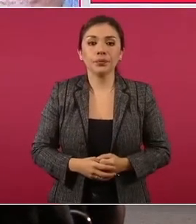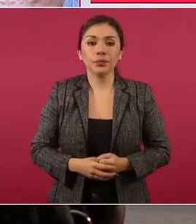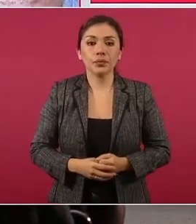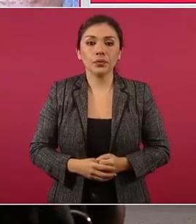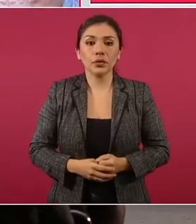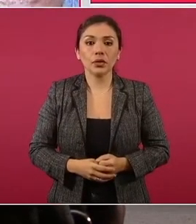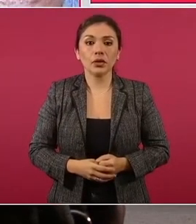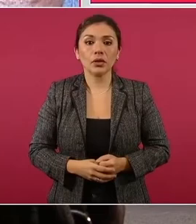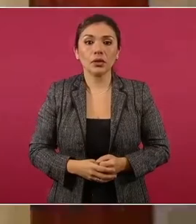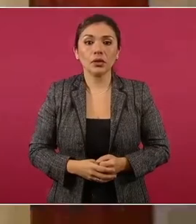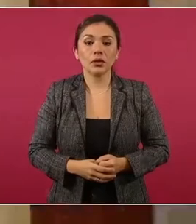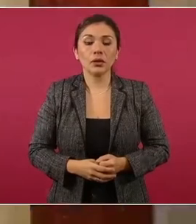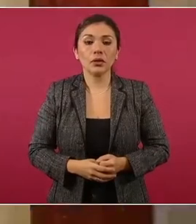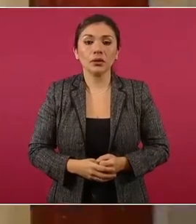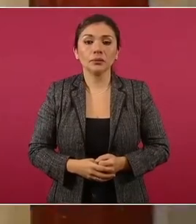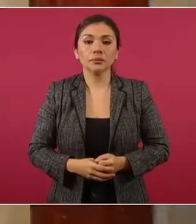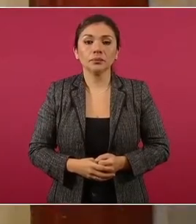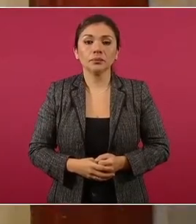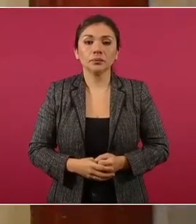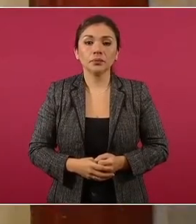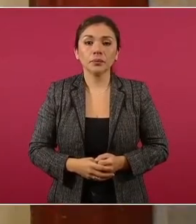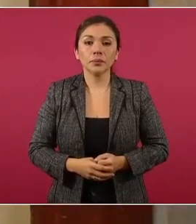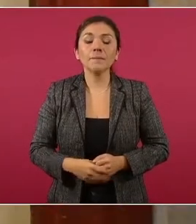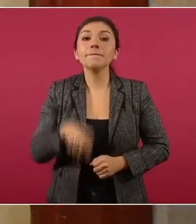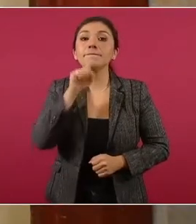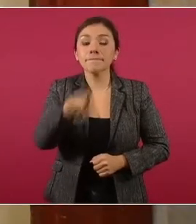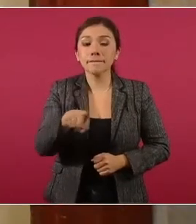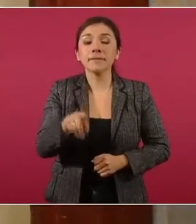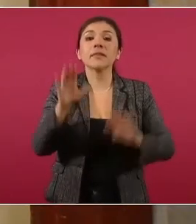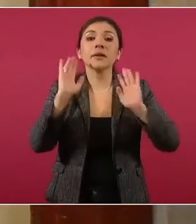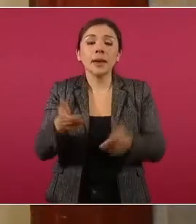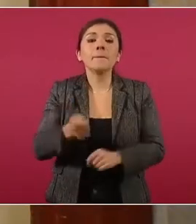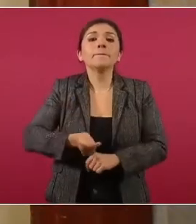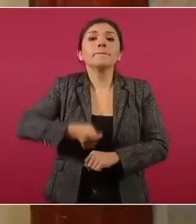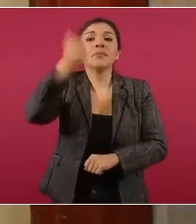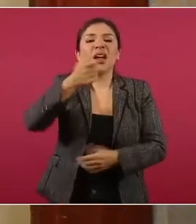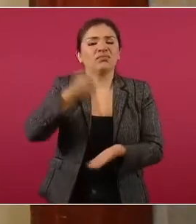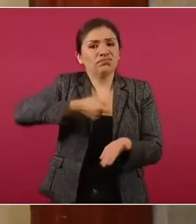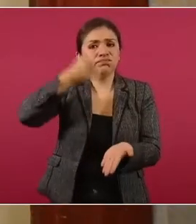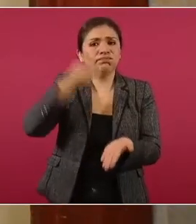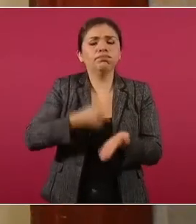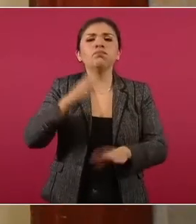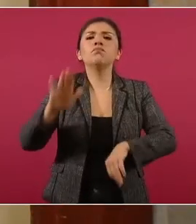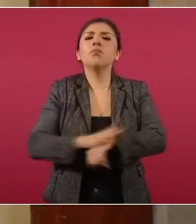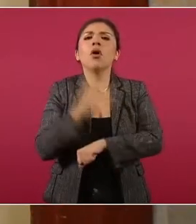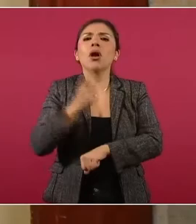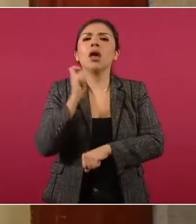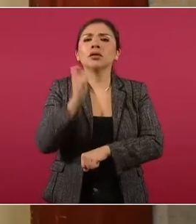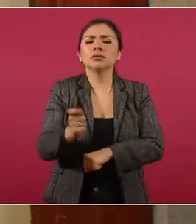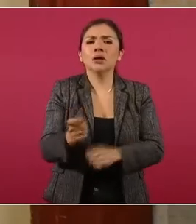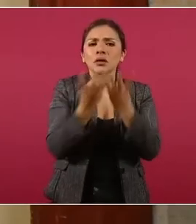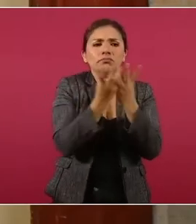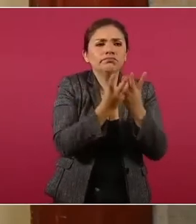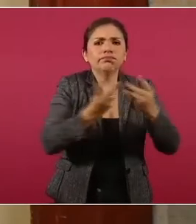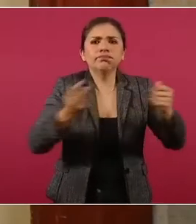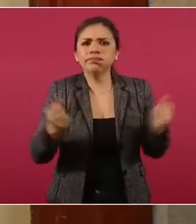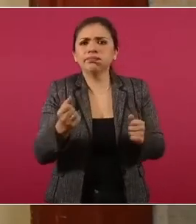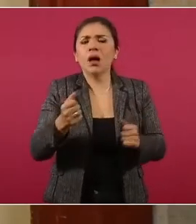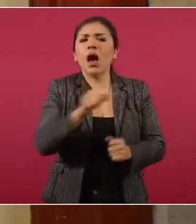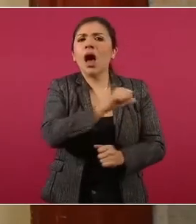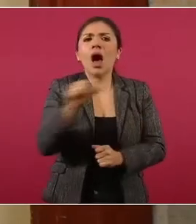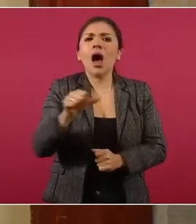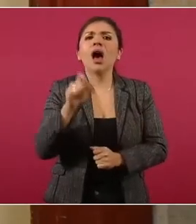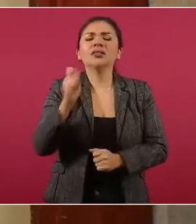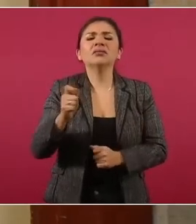También informar de una primer sentencia por desaparición forzada cometida por